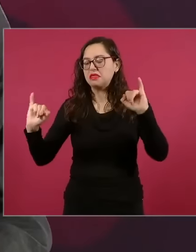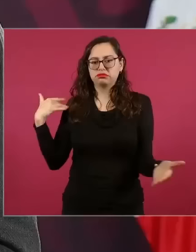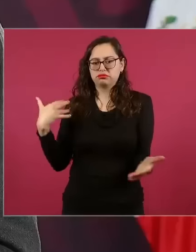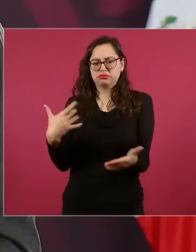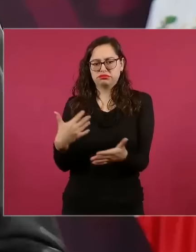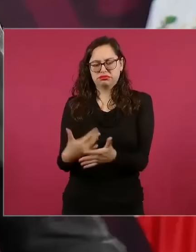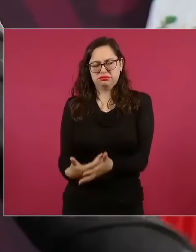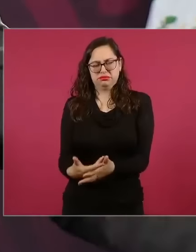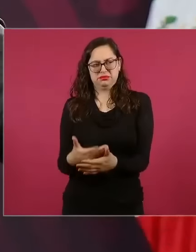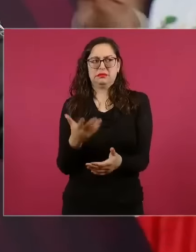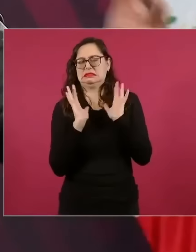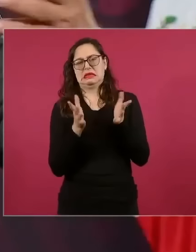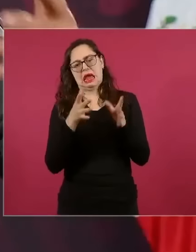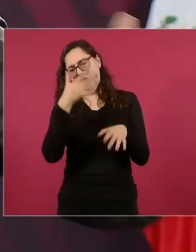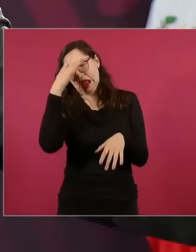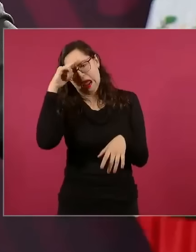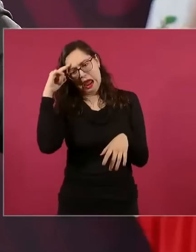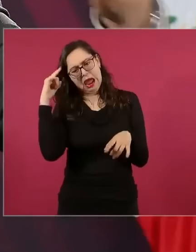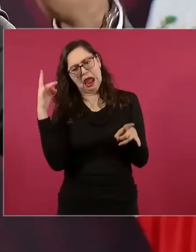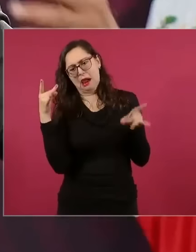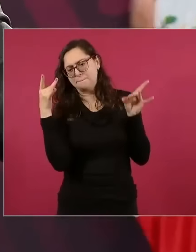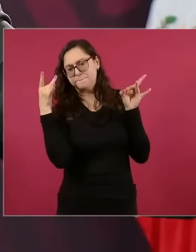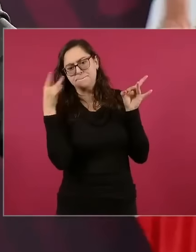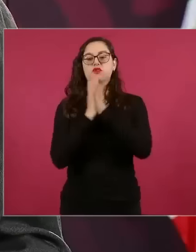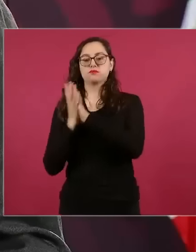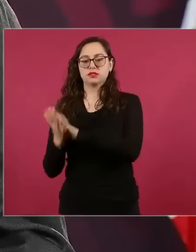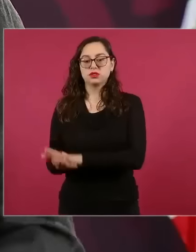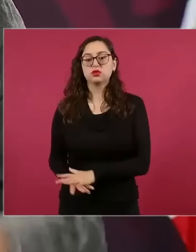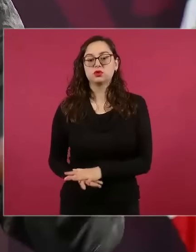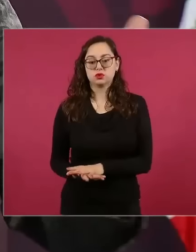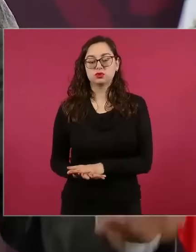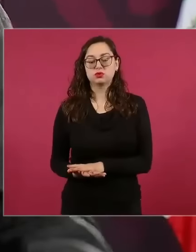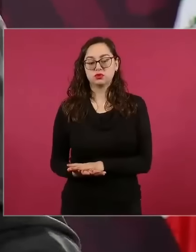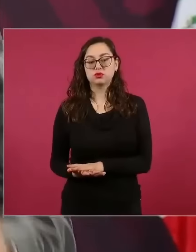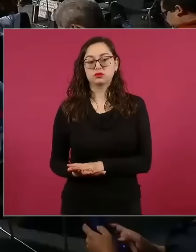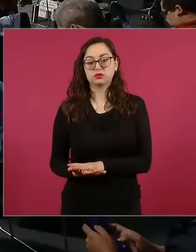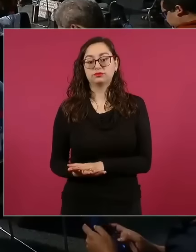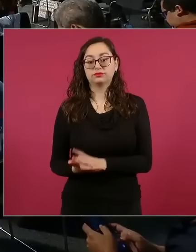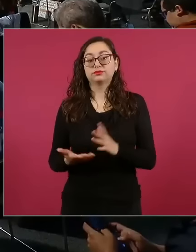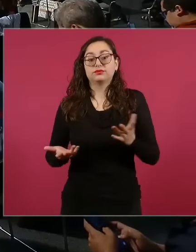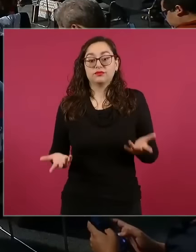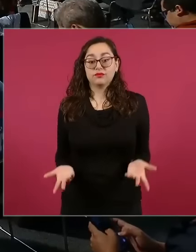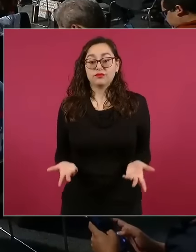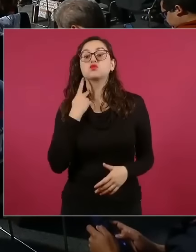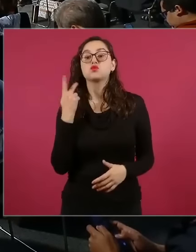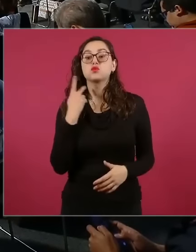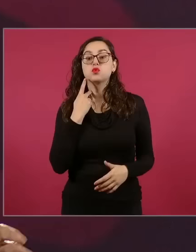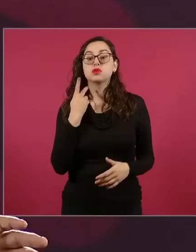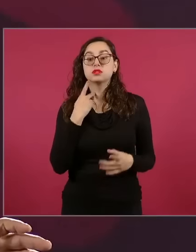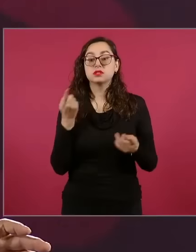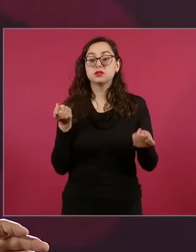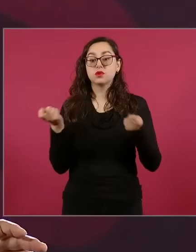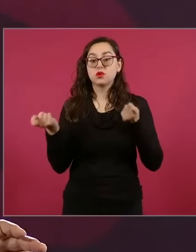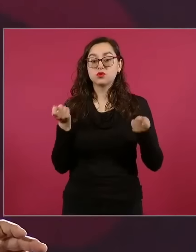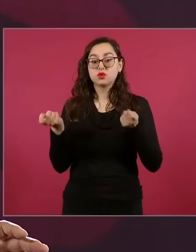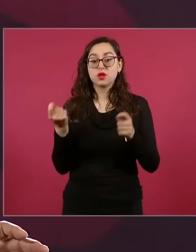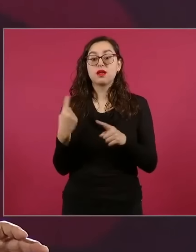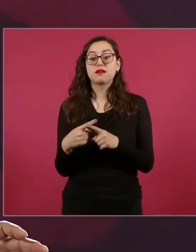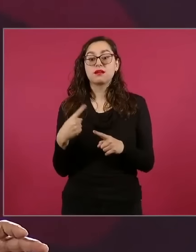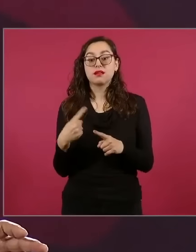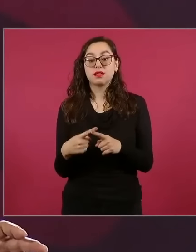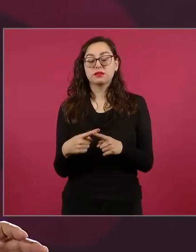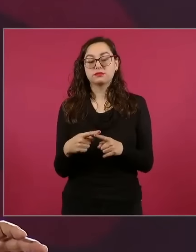basta, y se inició esta nueva transformación. Y ahora, en política exterior, no estamos haciendo